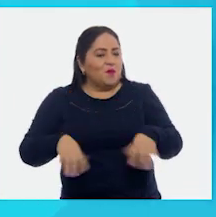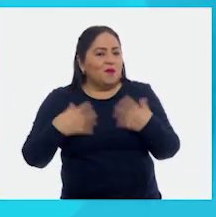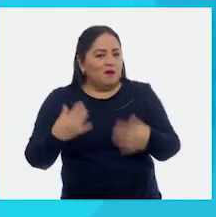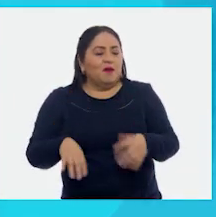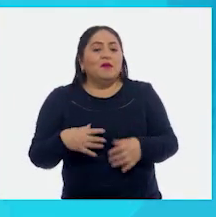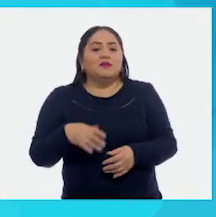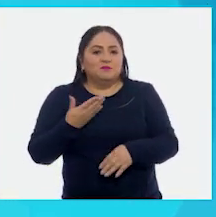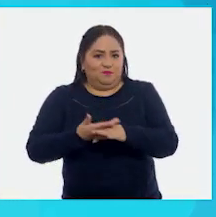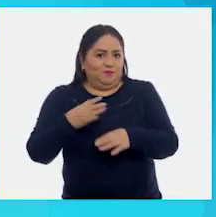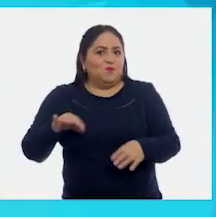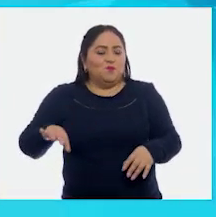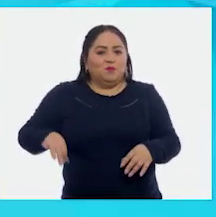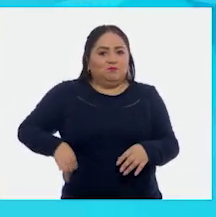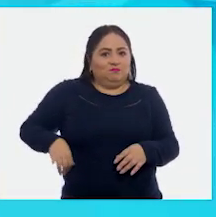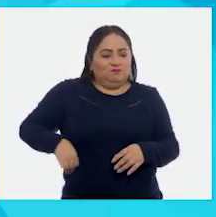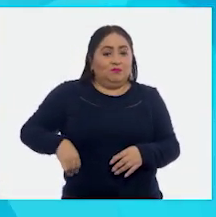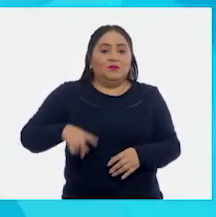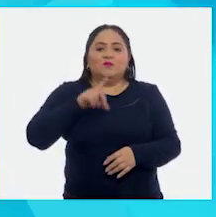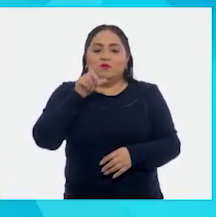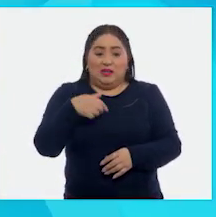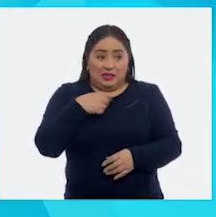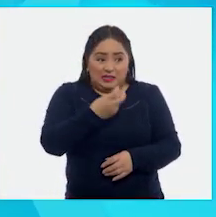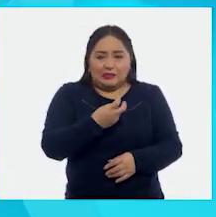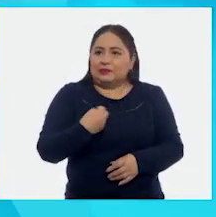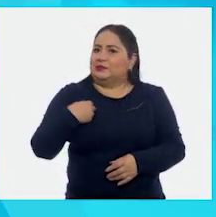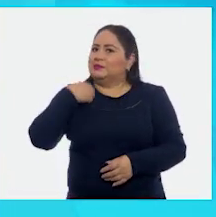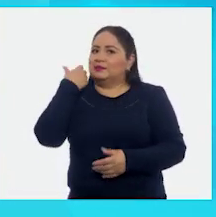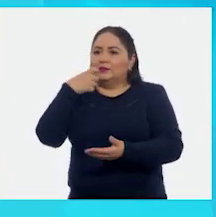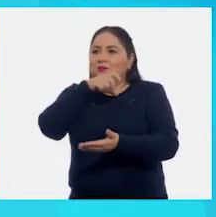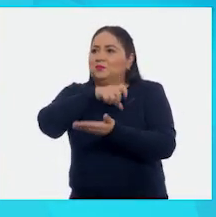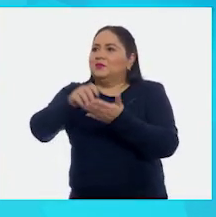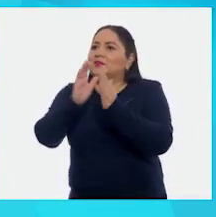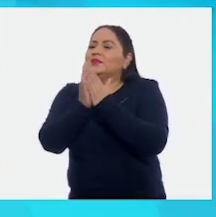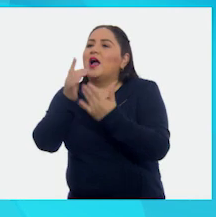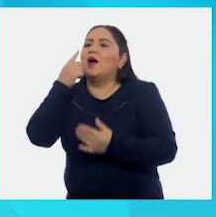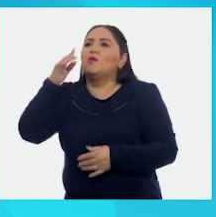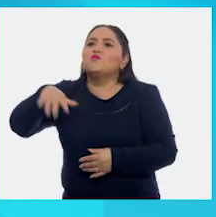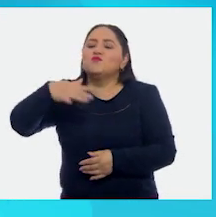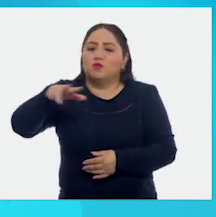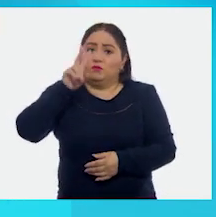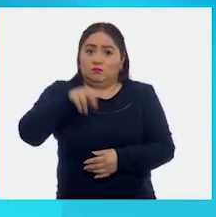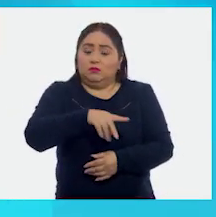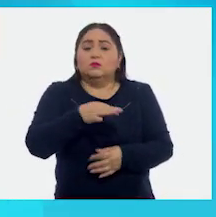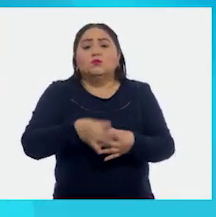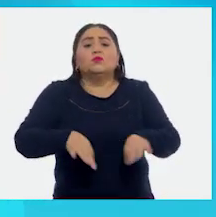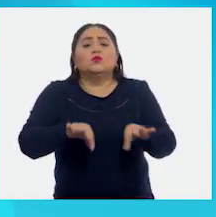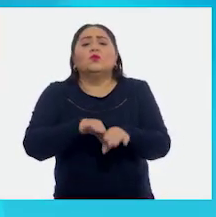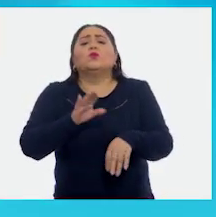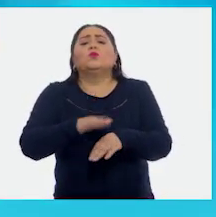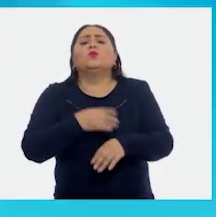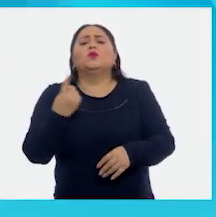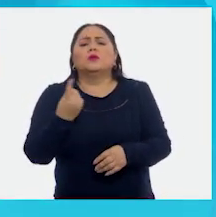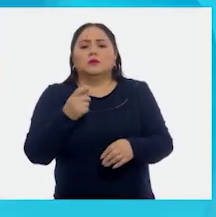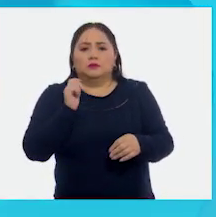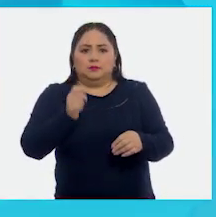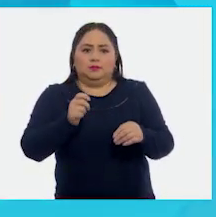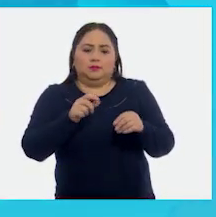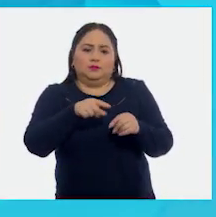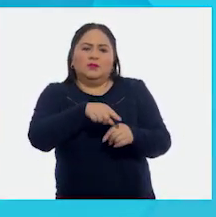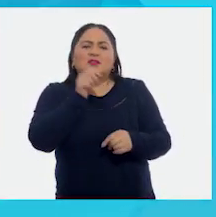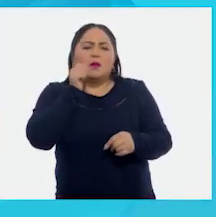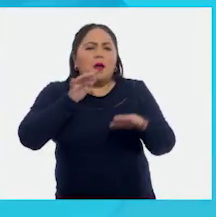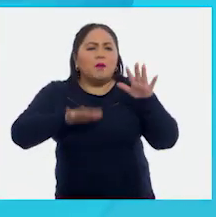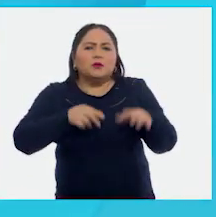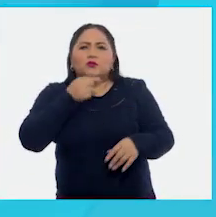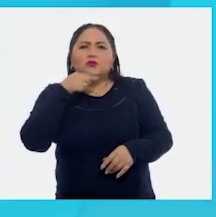Yo creo que saliendo de aquí voy a ir a buscar ese texto. Me pareció muy importante porque además es un tema que le suele